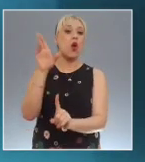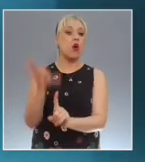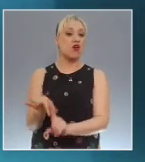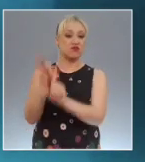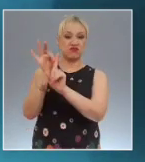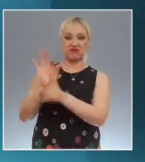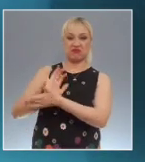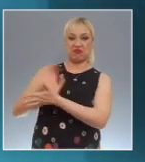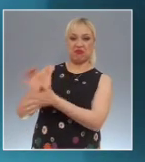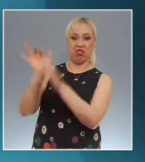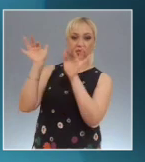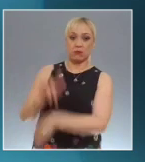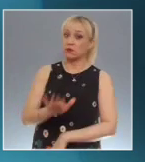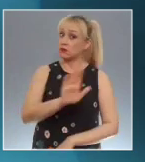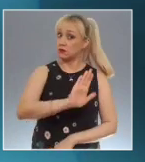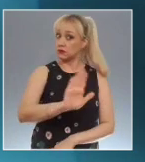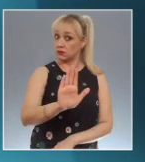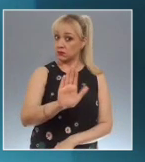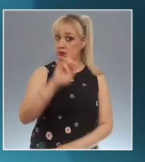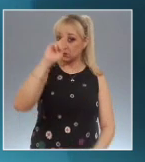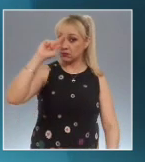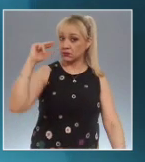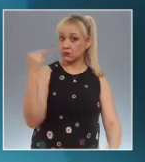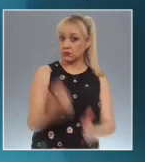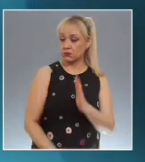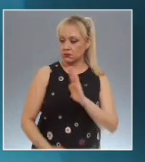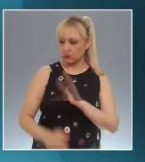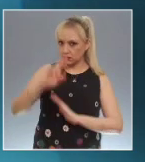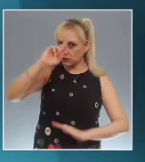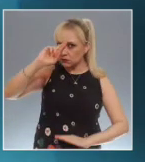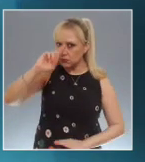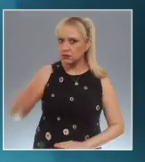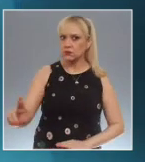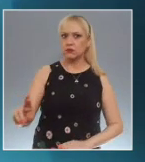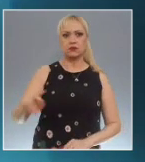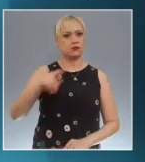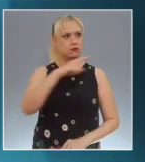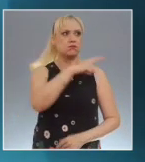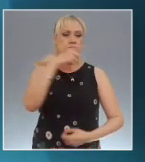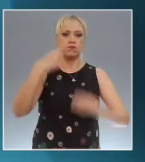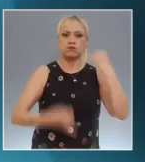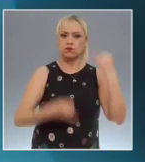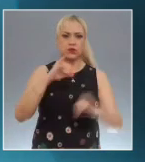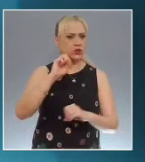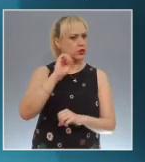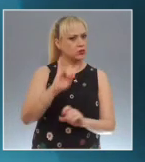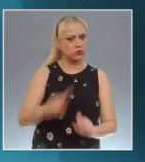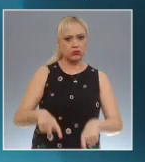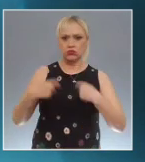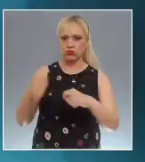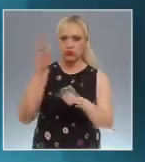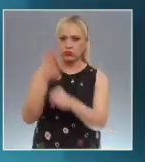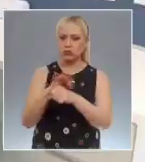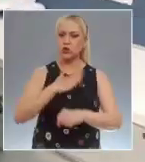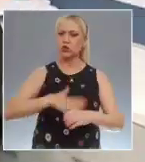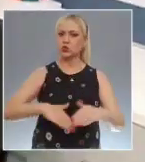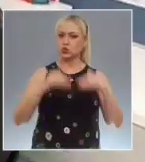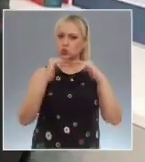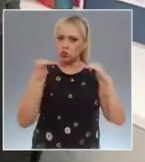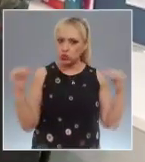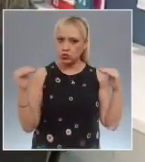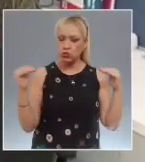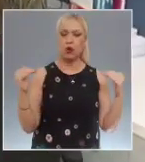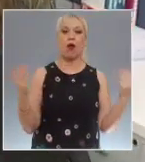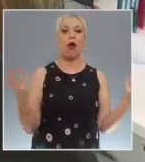factores de violencia o vulnerabilidad que impidan impartir justicia de manera completa e igualitaria. Indicó que dichas prácticas